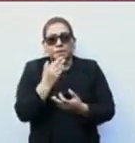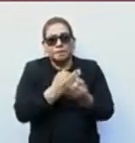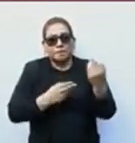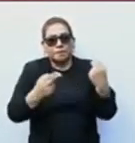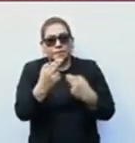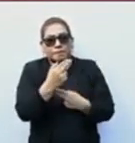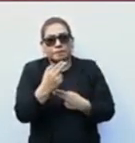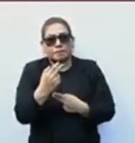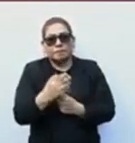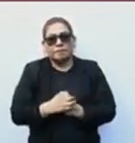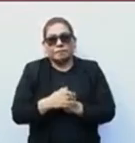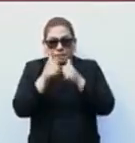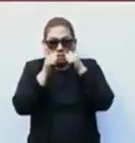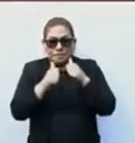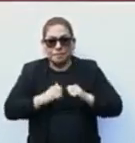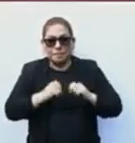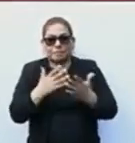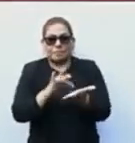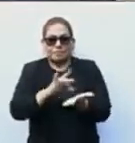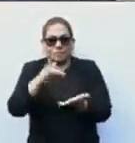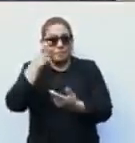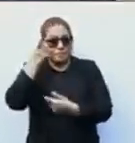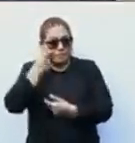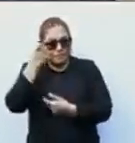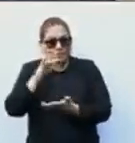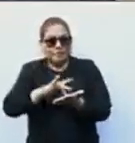por esta atención. Gracias.